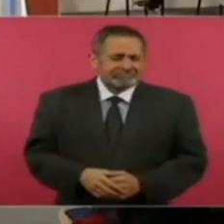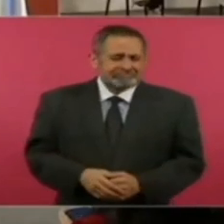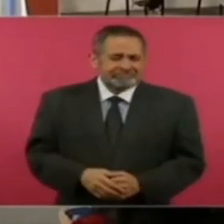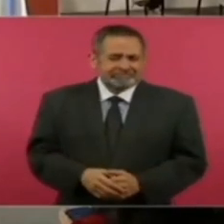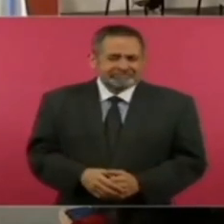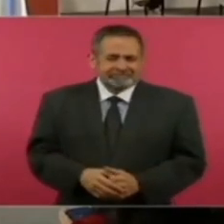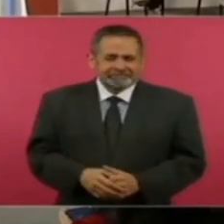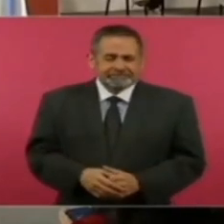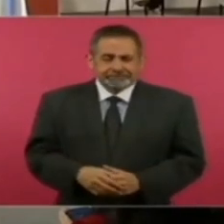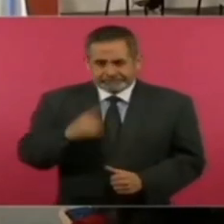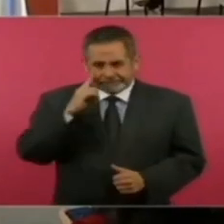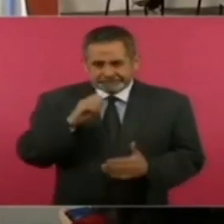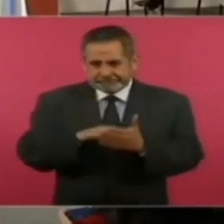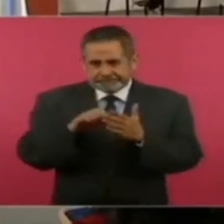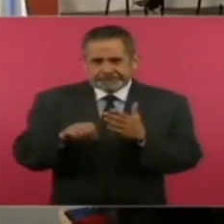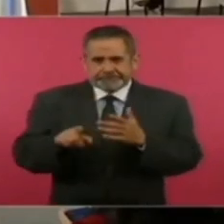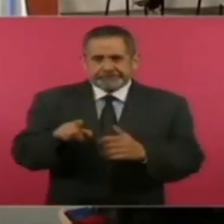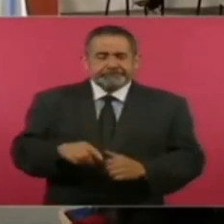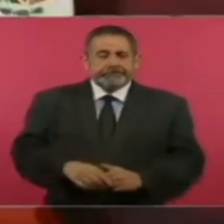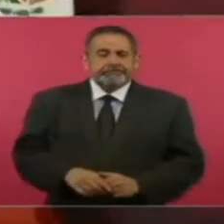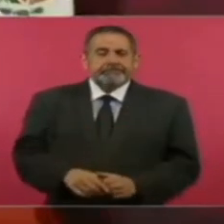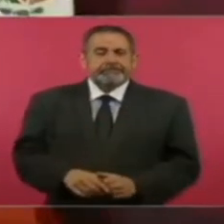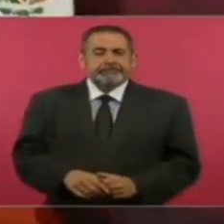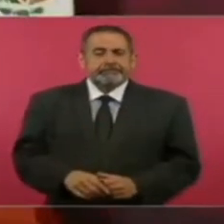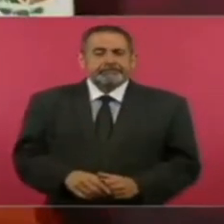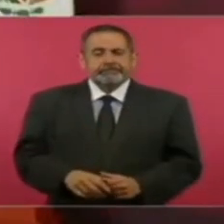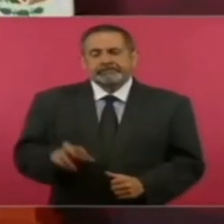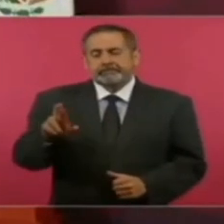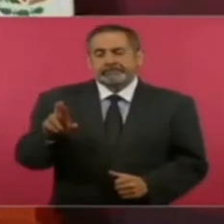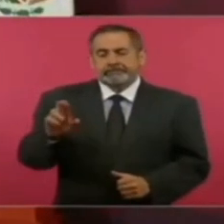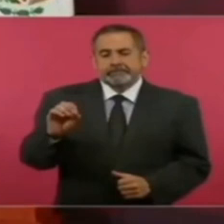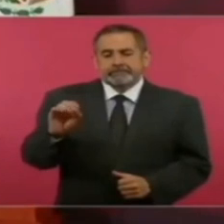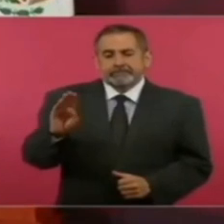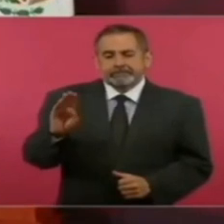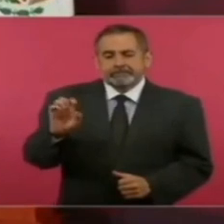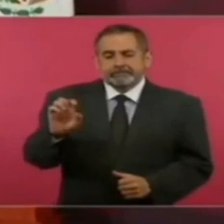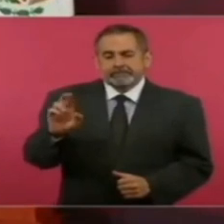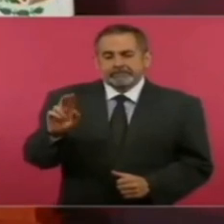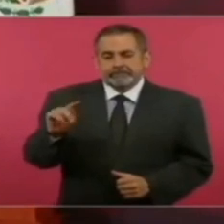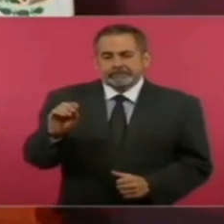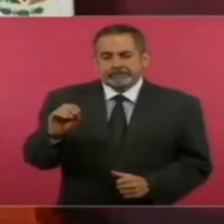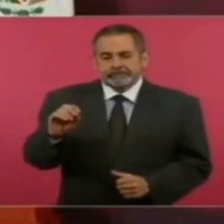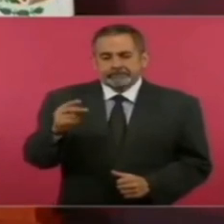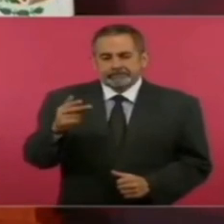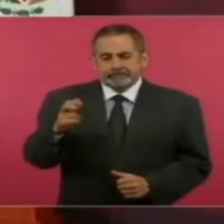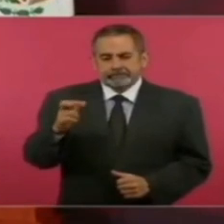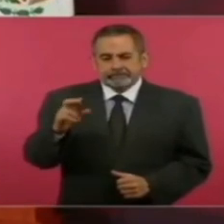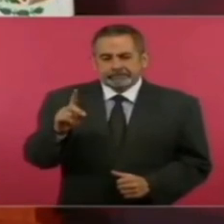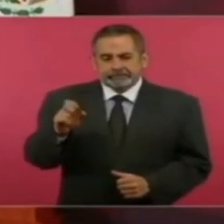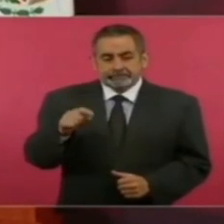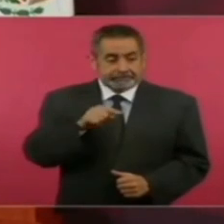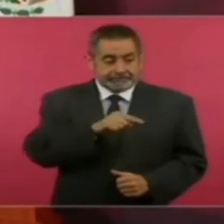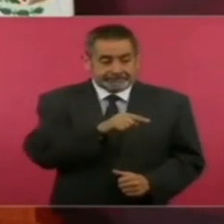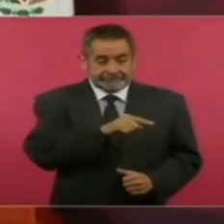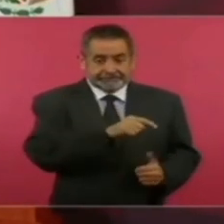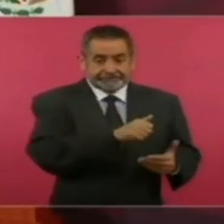por ejemplo Roberto Hernández ayudó a Fox